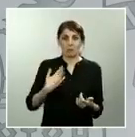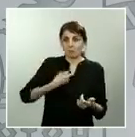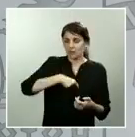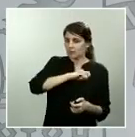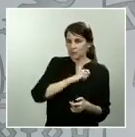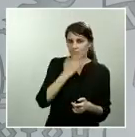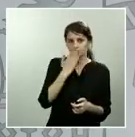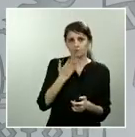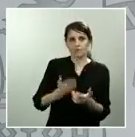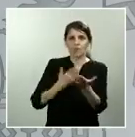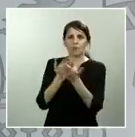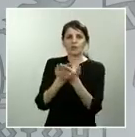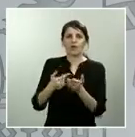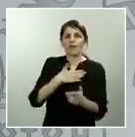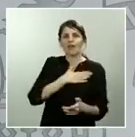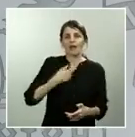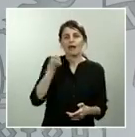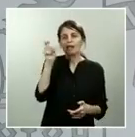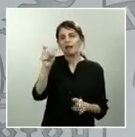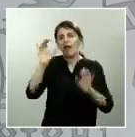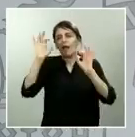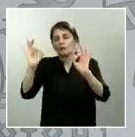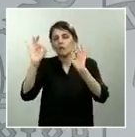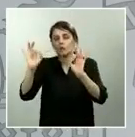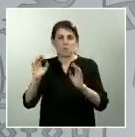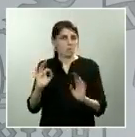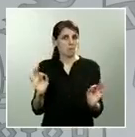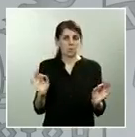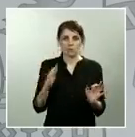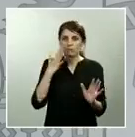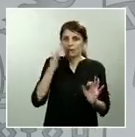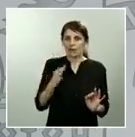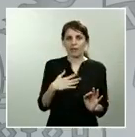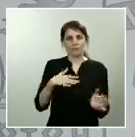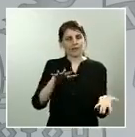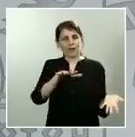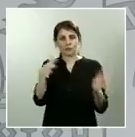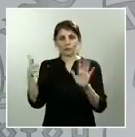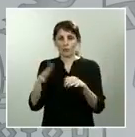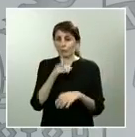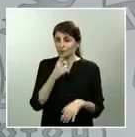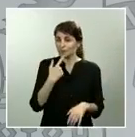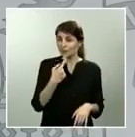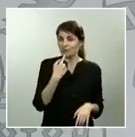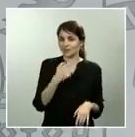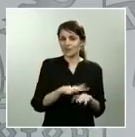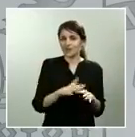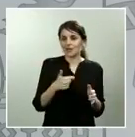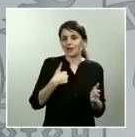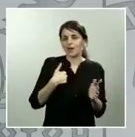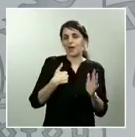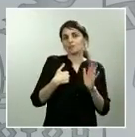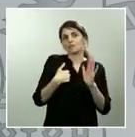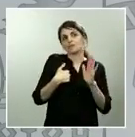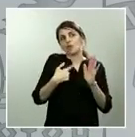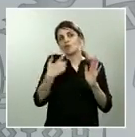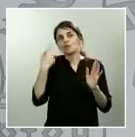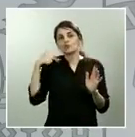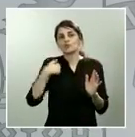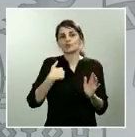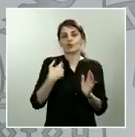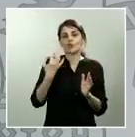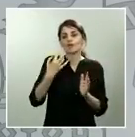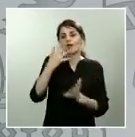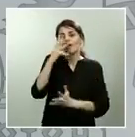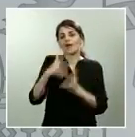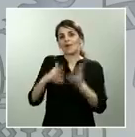específica en relación con esta cuestión por eso te daba las referencias sobre las que nosotros creemos que hay que hacer los cálculos conjuntos y